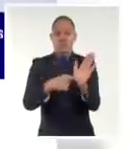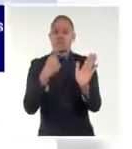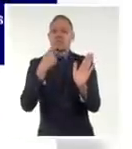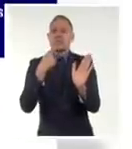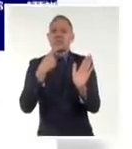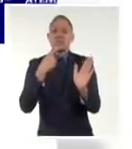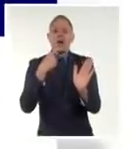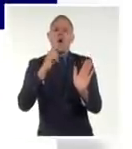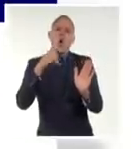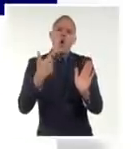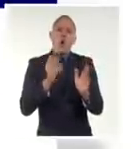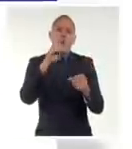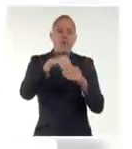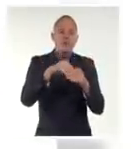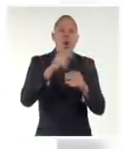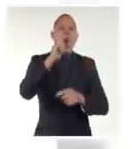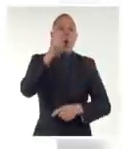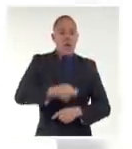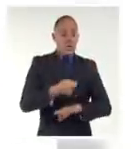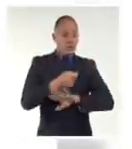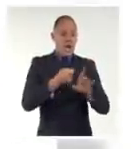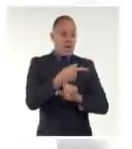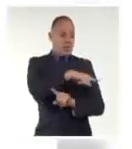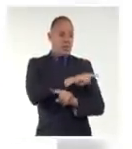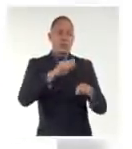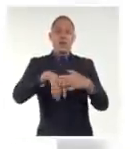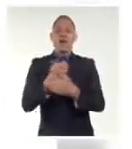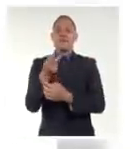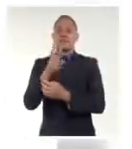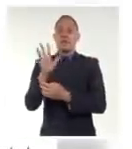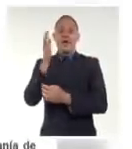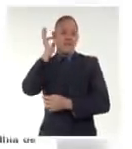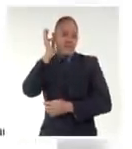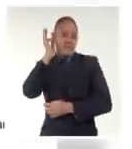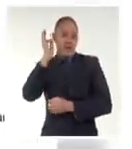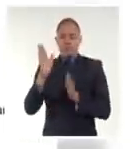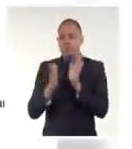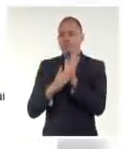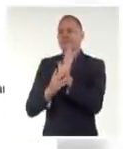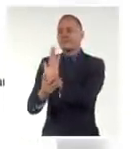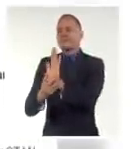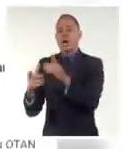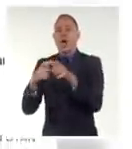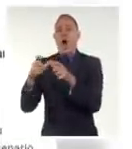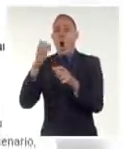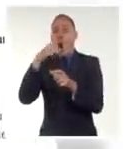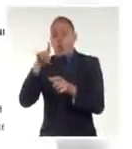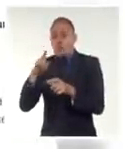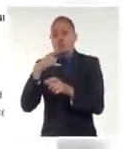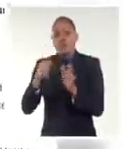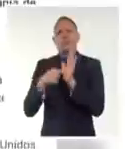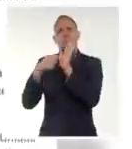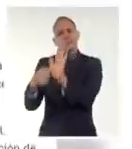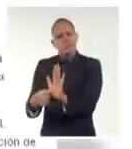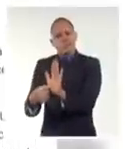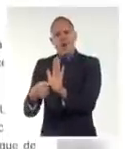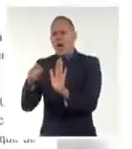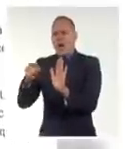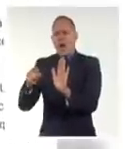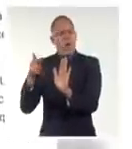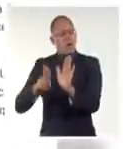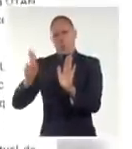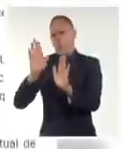aprobado en el Consejo de Seguridad el 25 de febrero, que será presentado a la Asamblea General, no fue